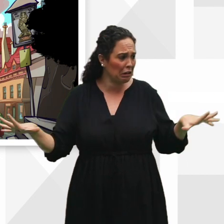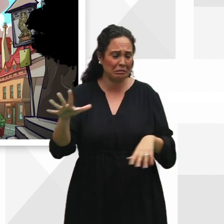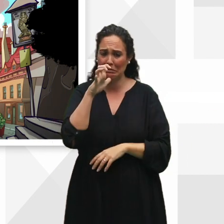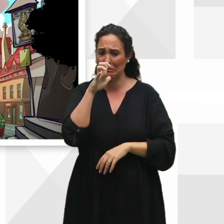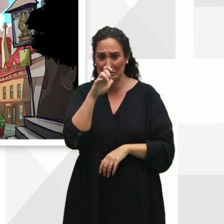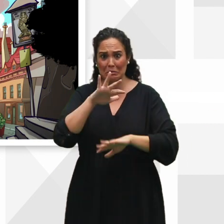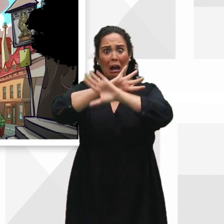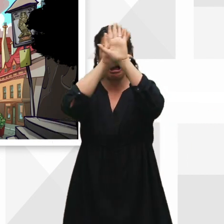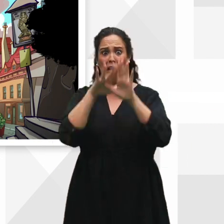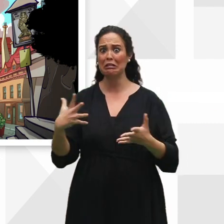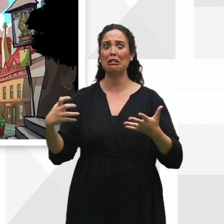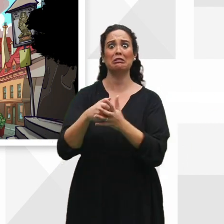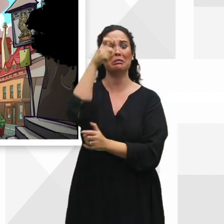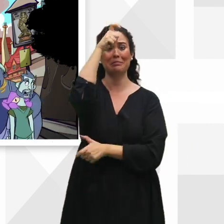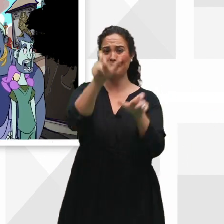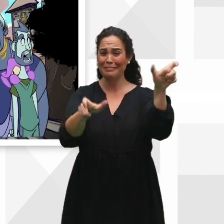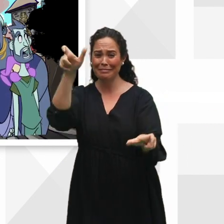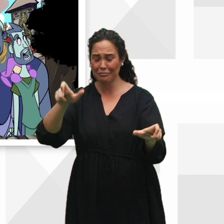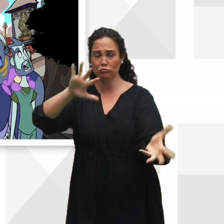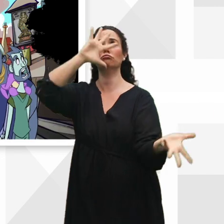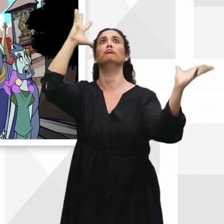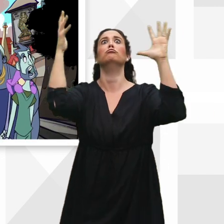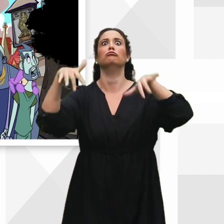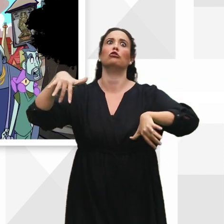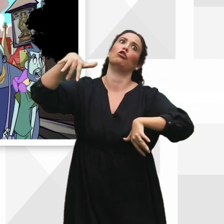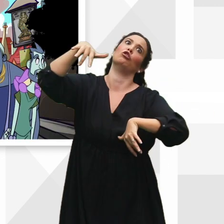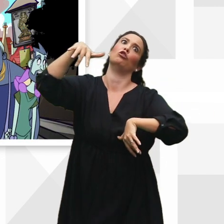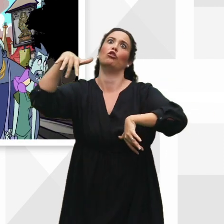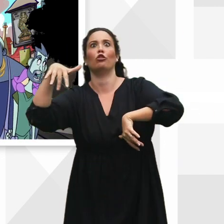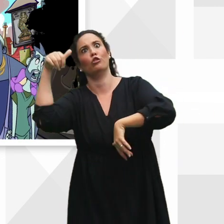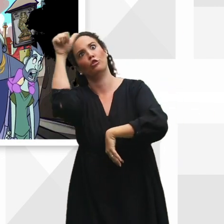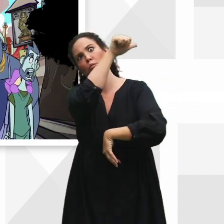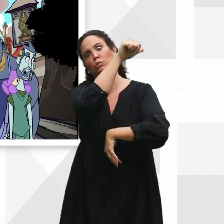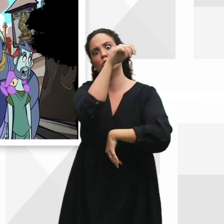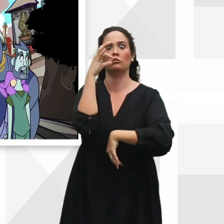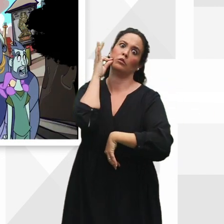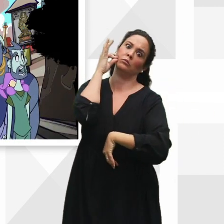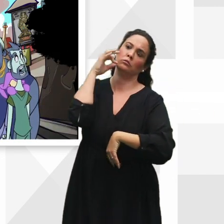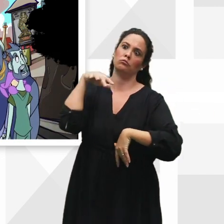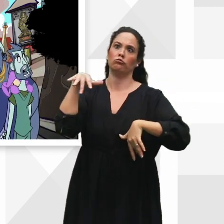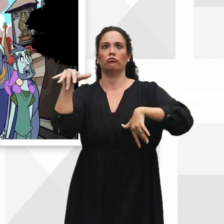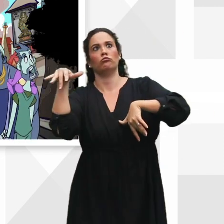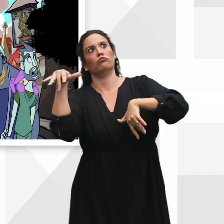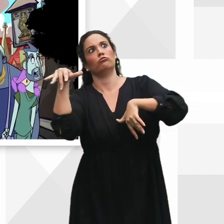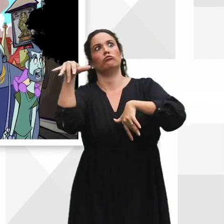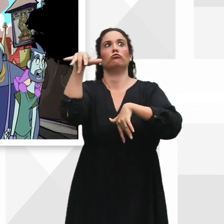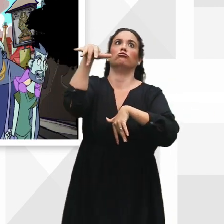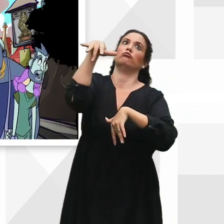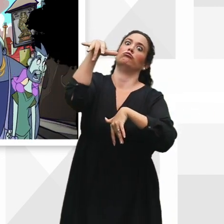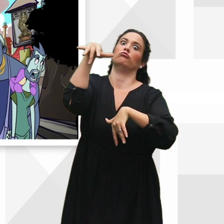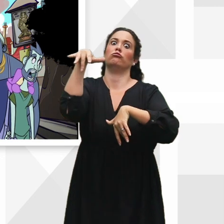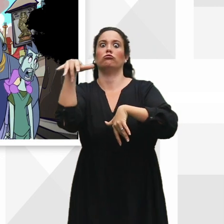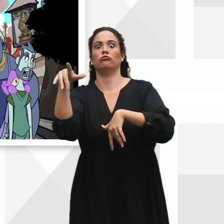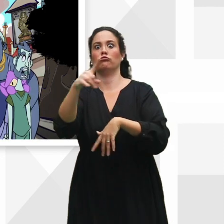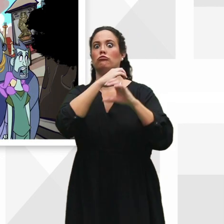habitantas del pueblo se habían convertido en zombies o en zombias. Zombies a merced de esas malignas